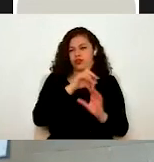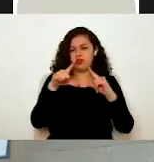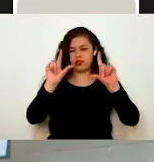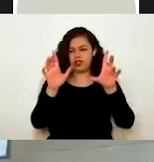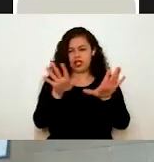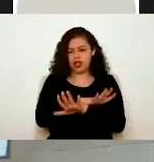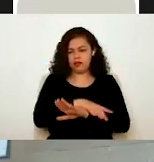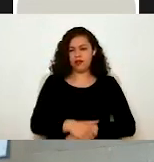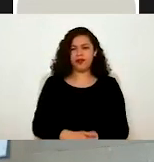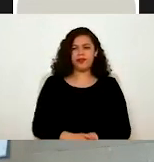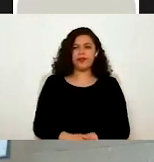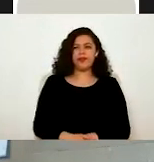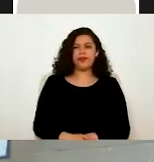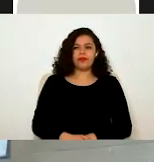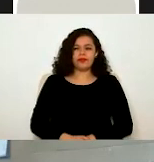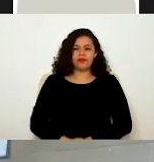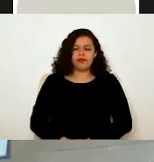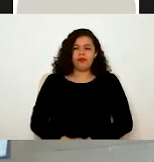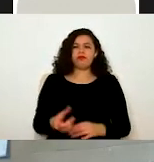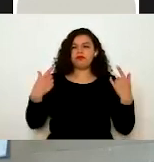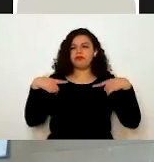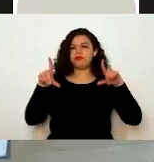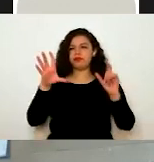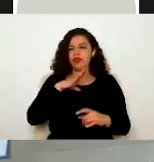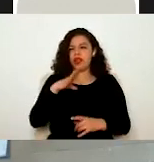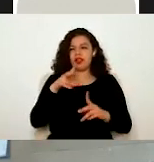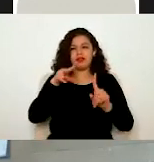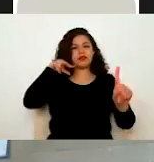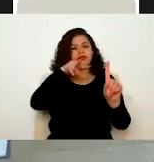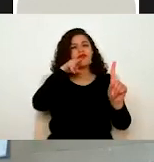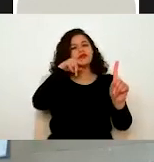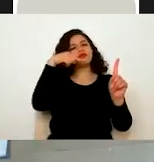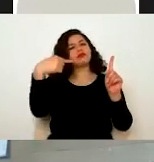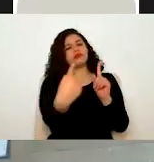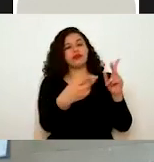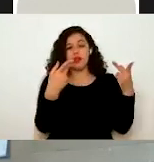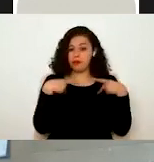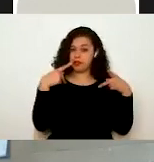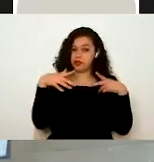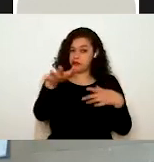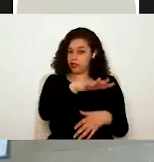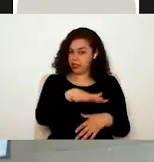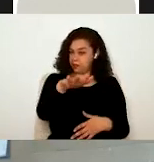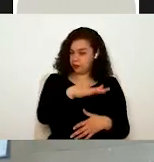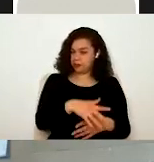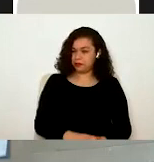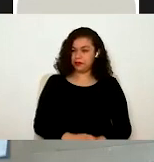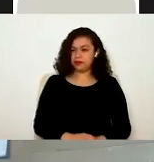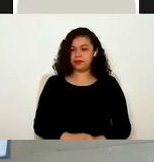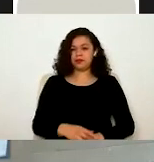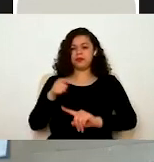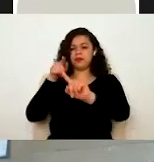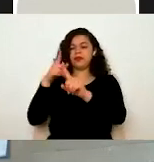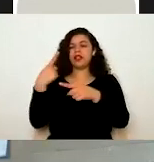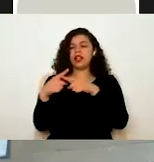Nuestra página ahora estamos dándole un enfoque ciudadano dirigido principalmente al